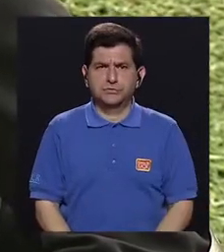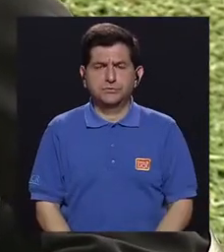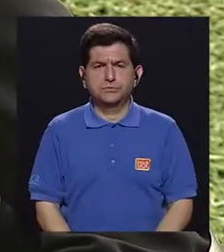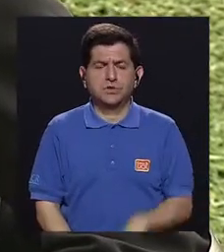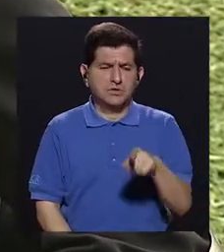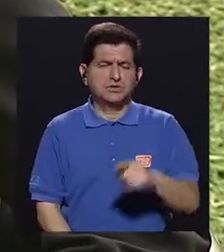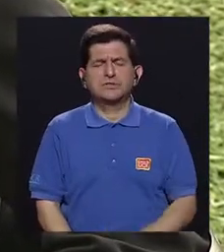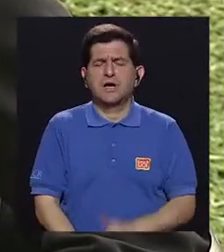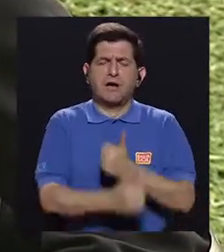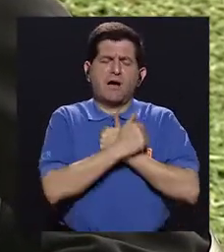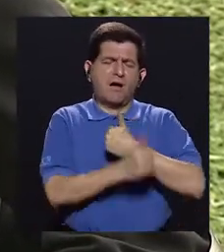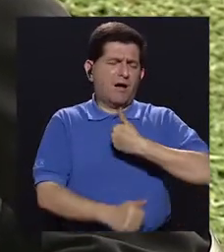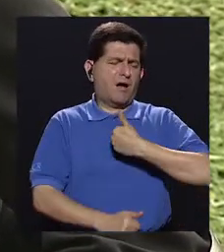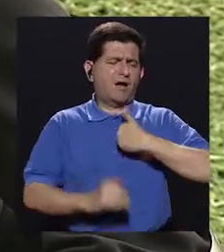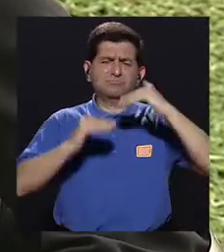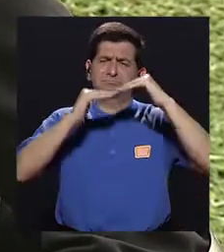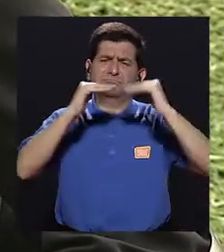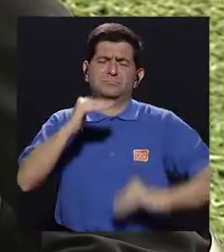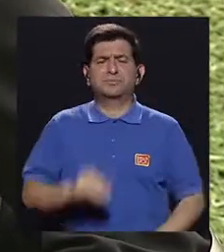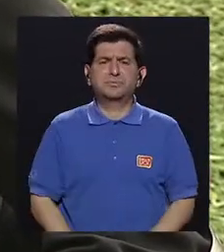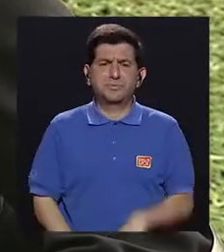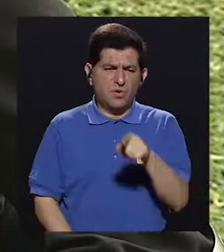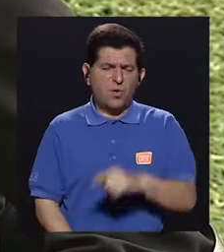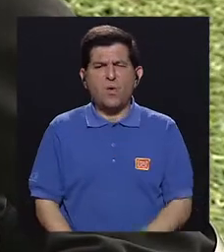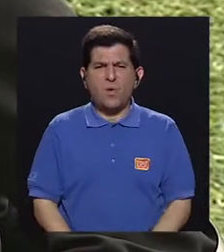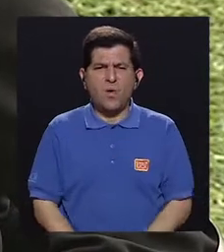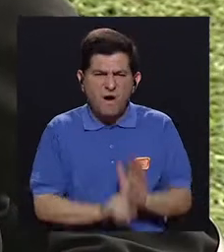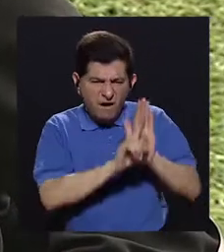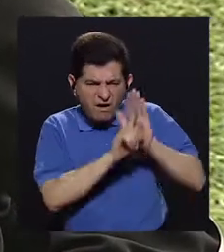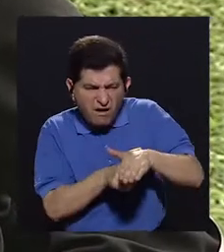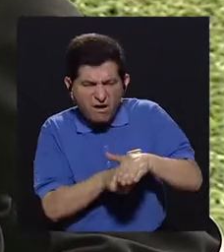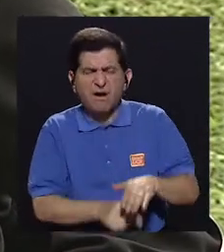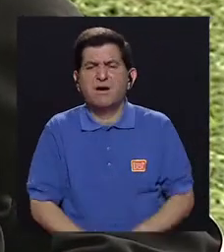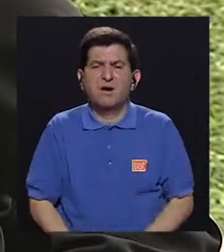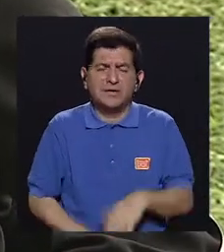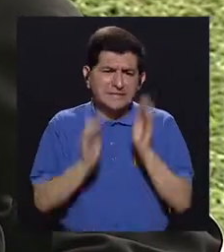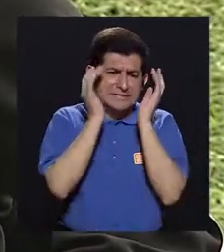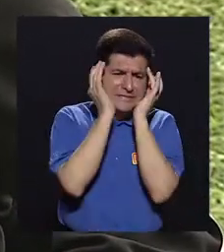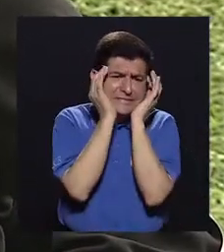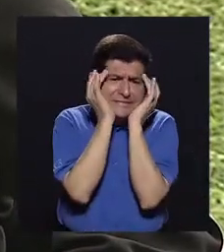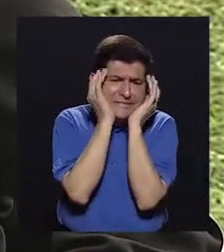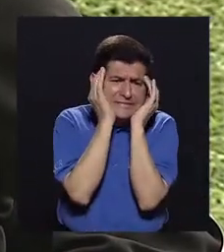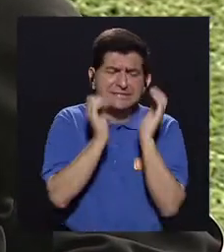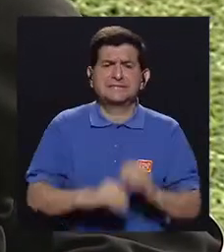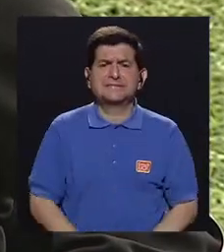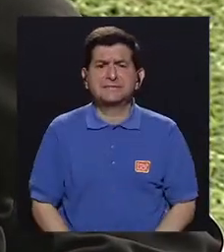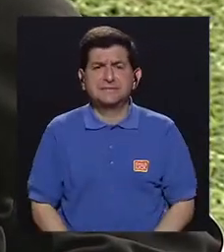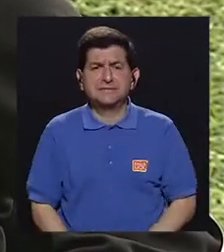baja autoestima, con bullying, ansiedad,